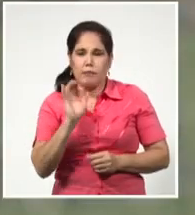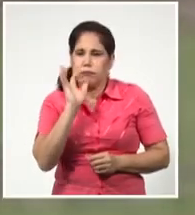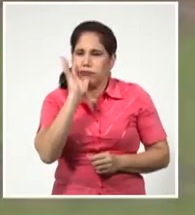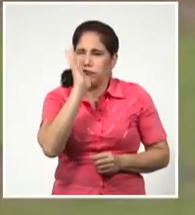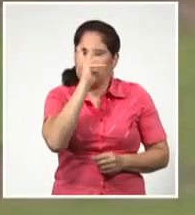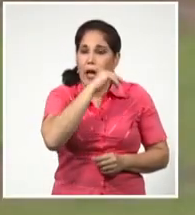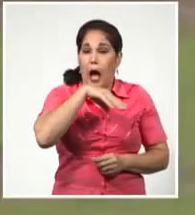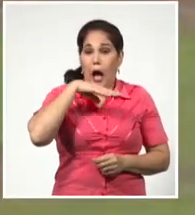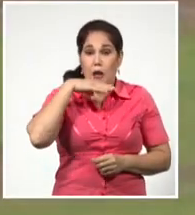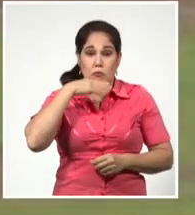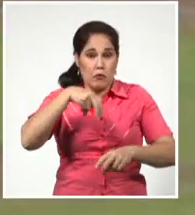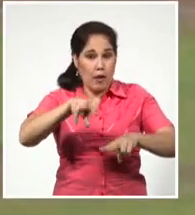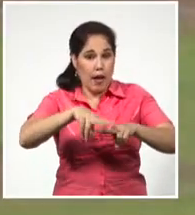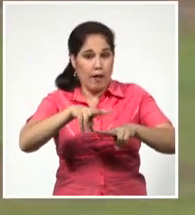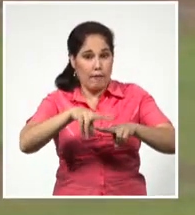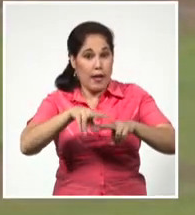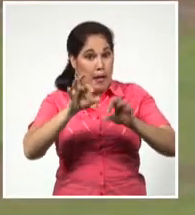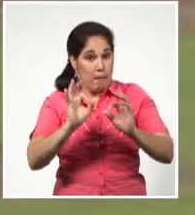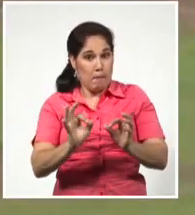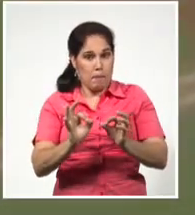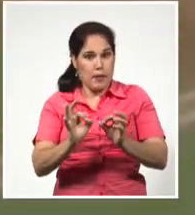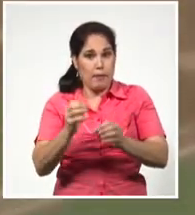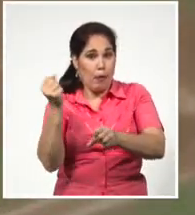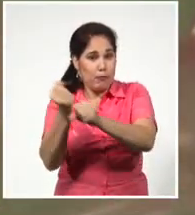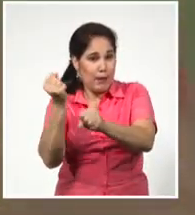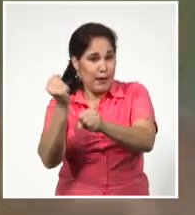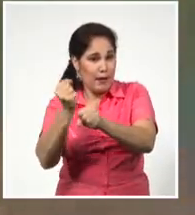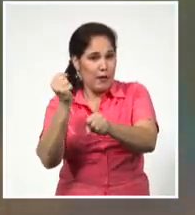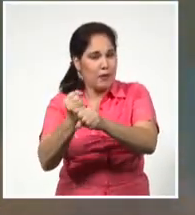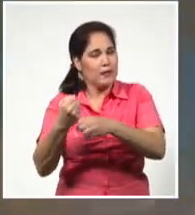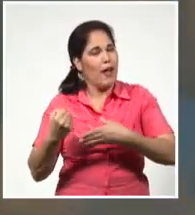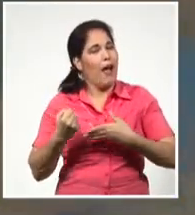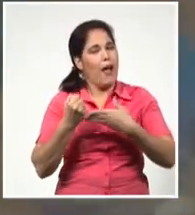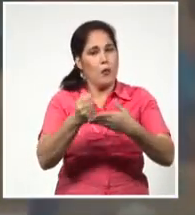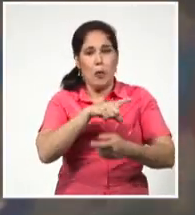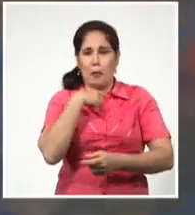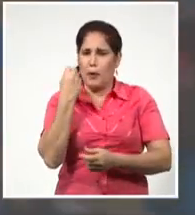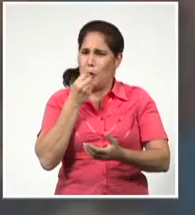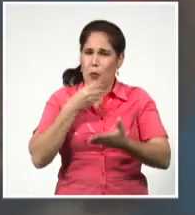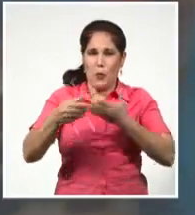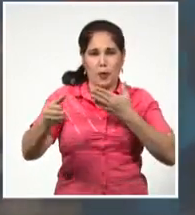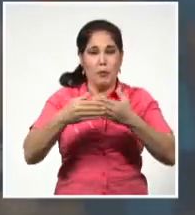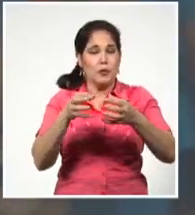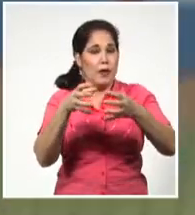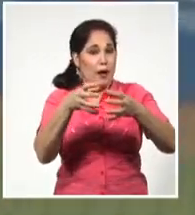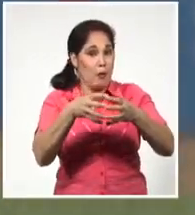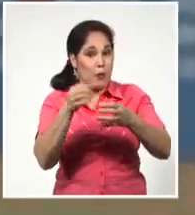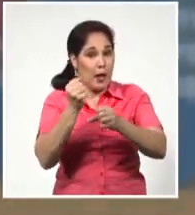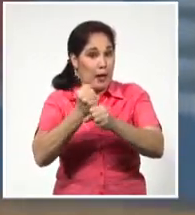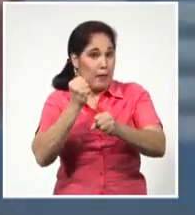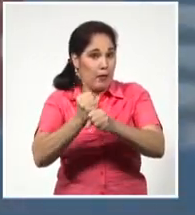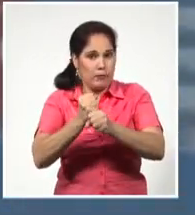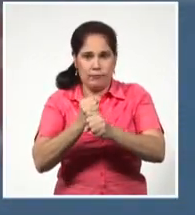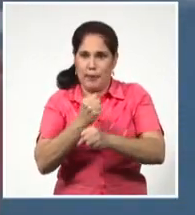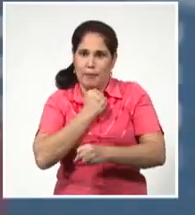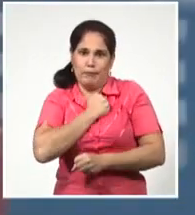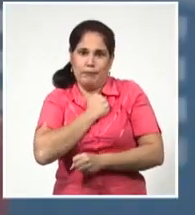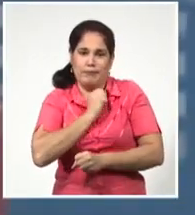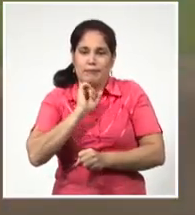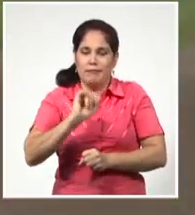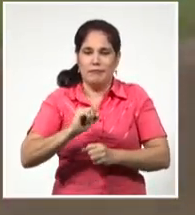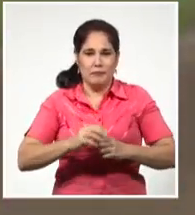su azul. Por eso, desde el banco de tercera base se apoya, aunque pierda, al equipo de pelota más amado e impopular.